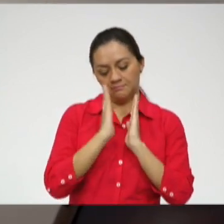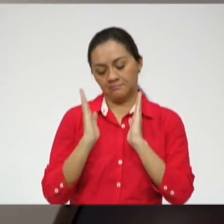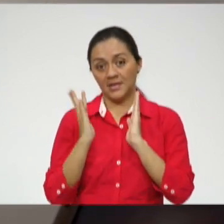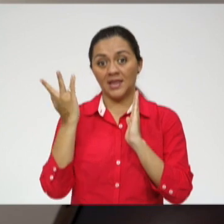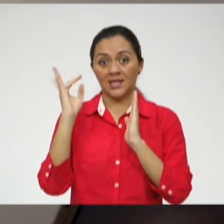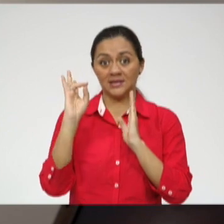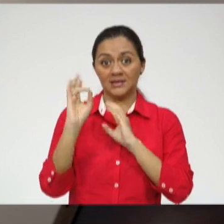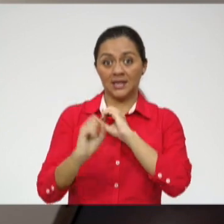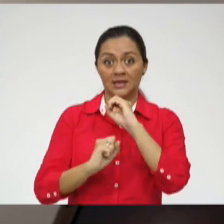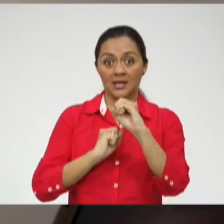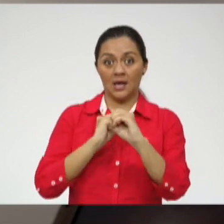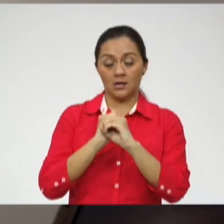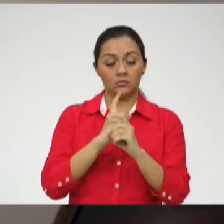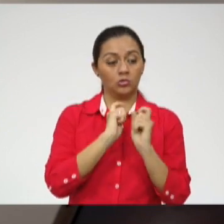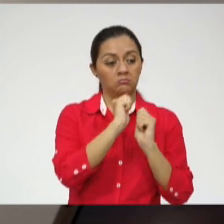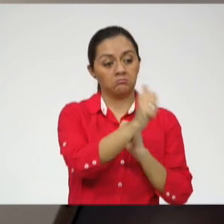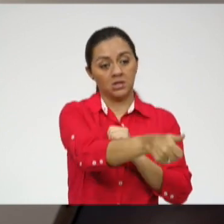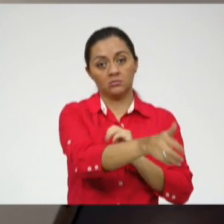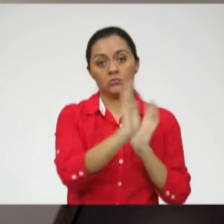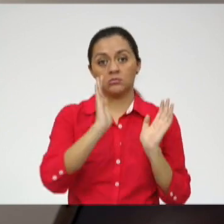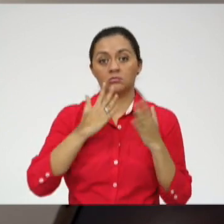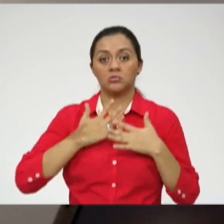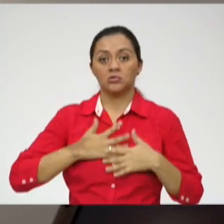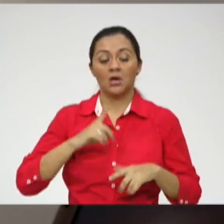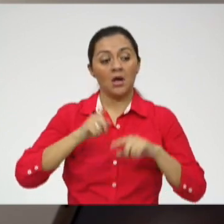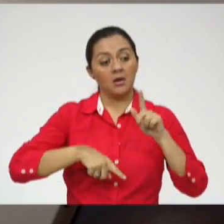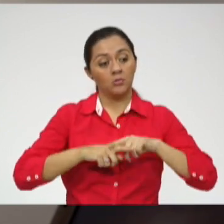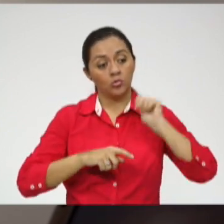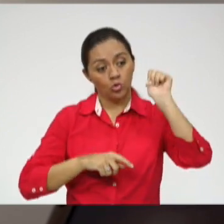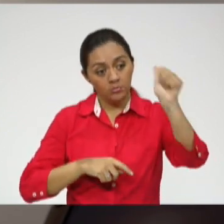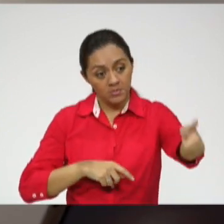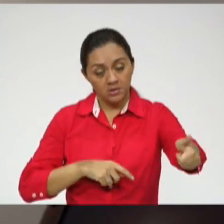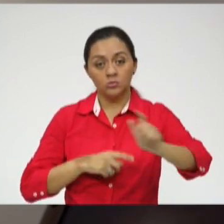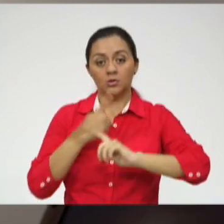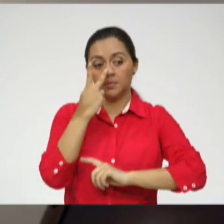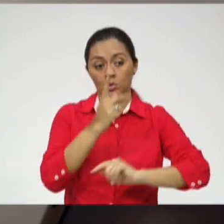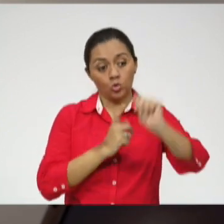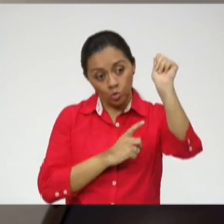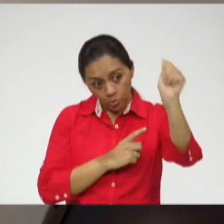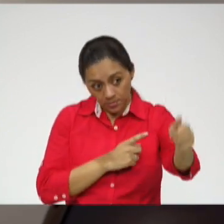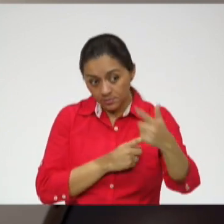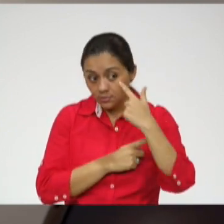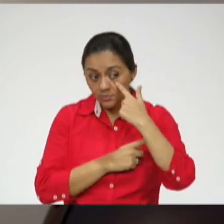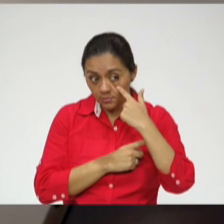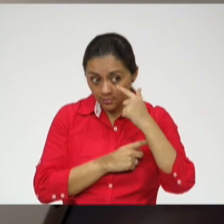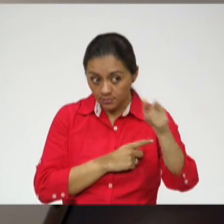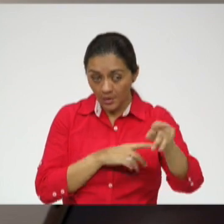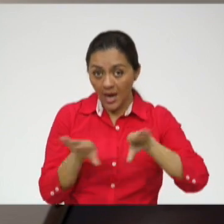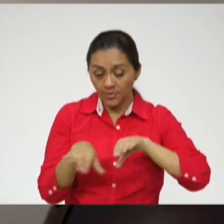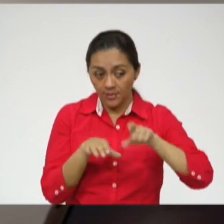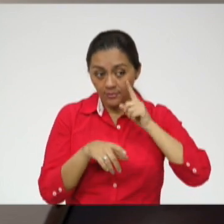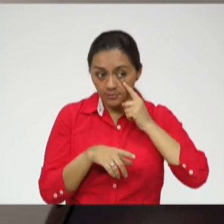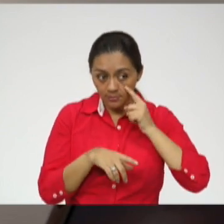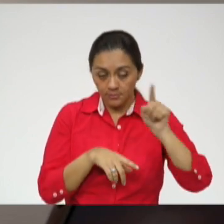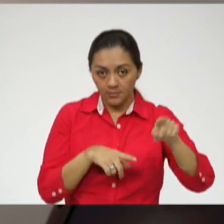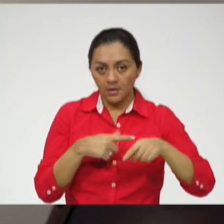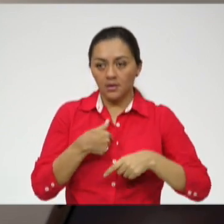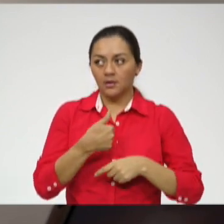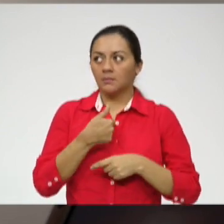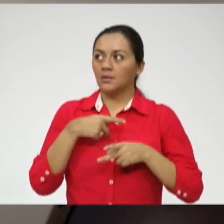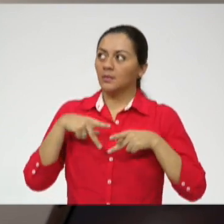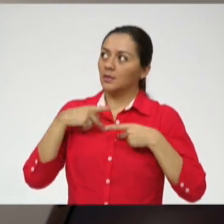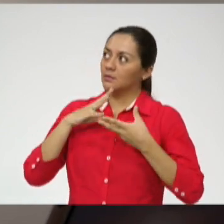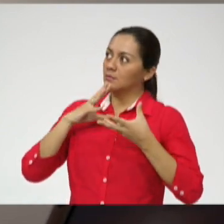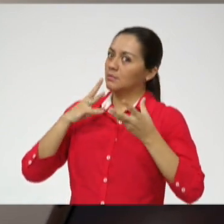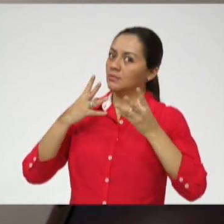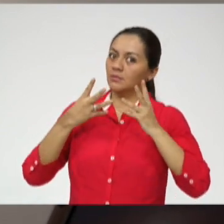poner en tus manos. Y tú decides con quién te llevas, qué tipo de actividades haces, empiezas a tomar control de tu vida. Y